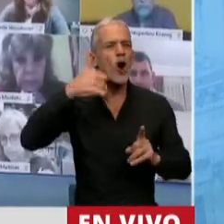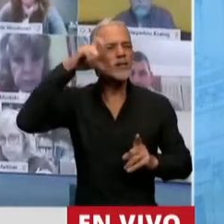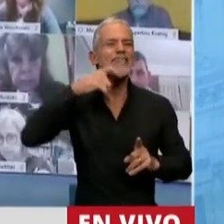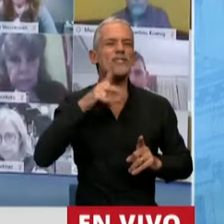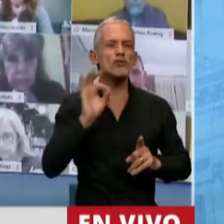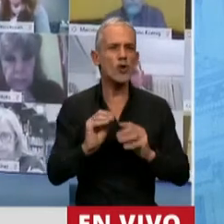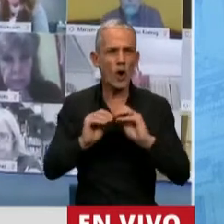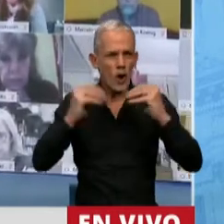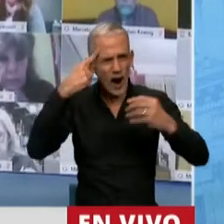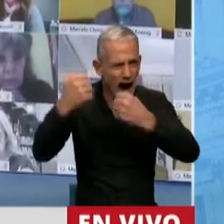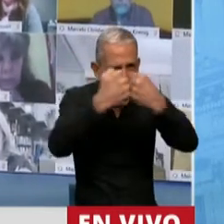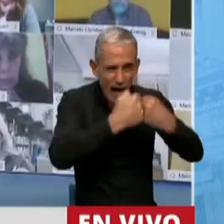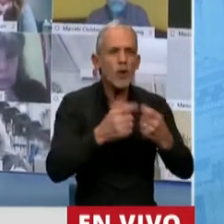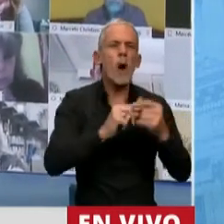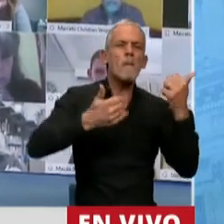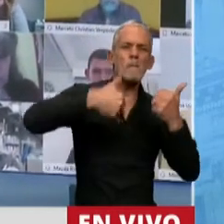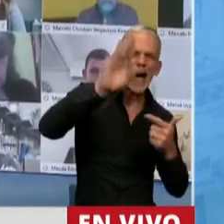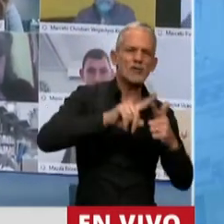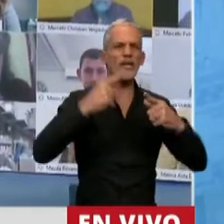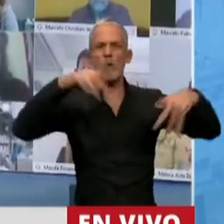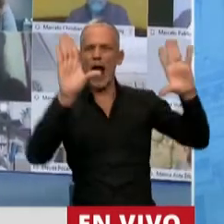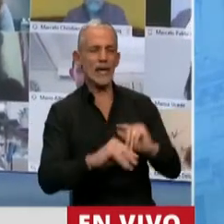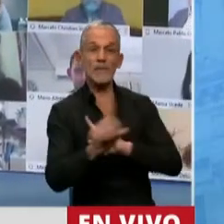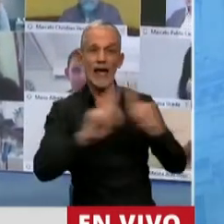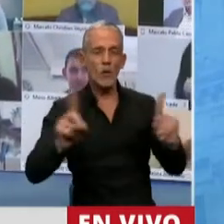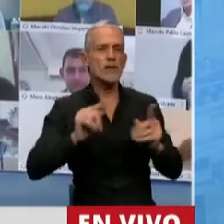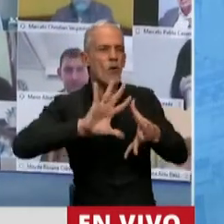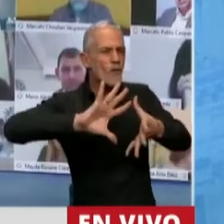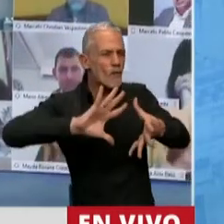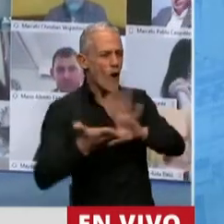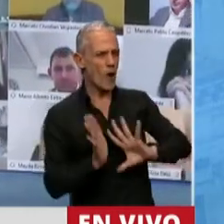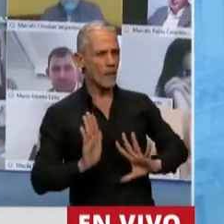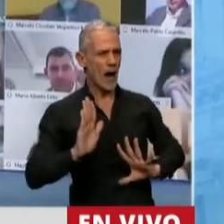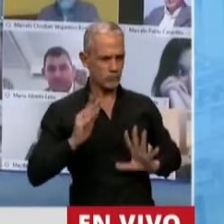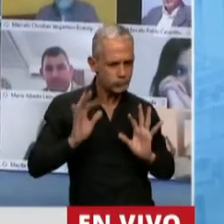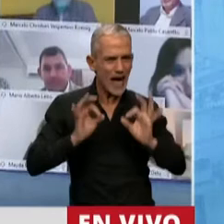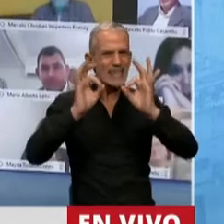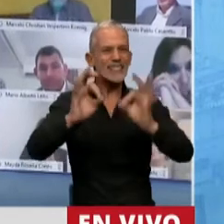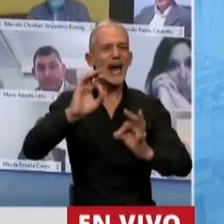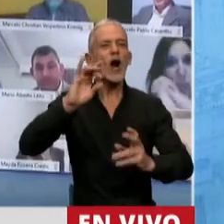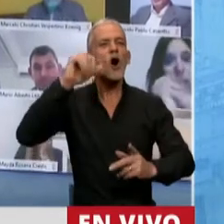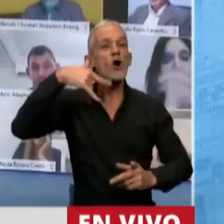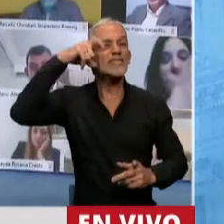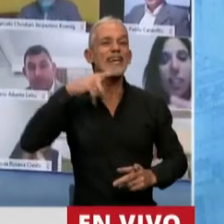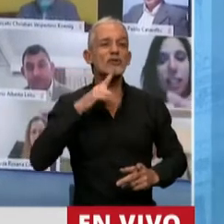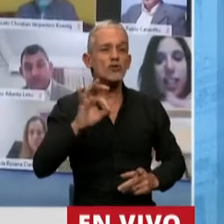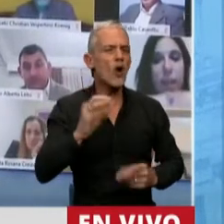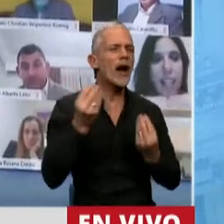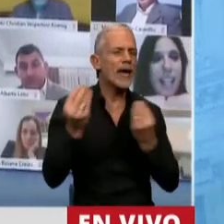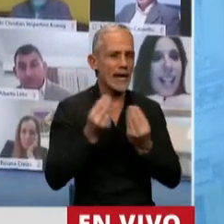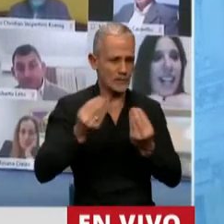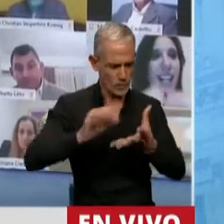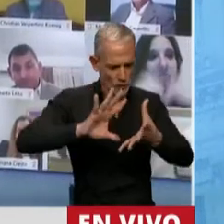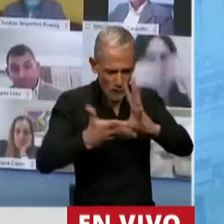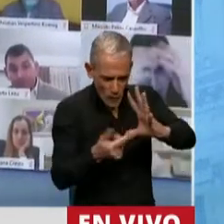no es una suma, no es una mayoría, no es una unanimidad. El consenso es un método. Cuando uno habla de llegar a acuerdos por consenso,